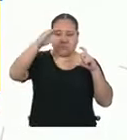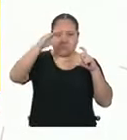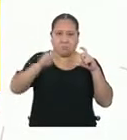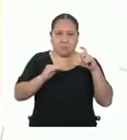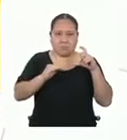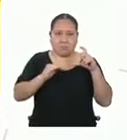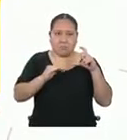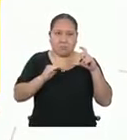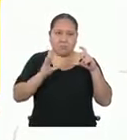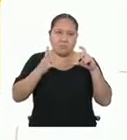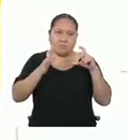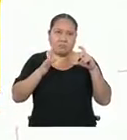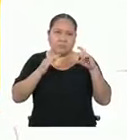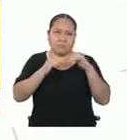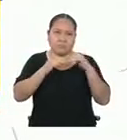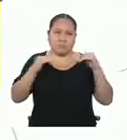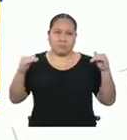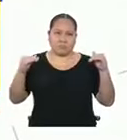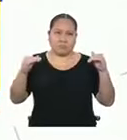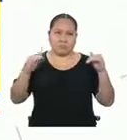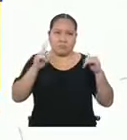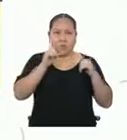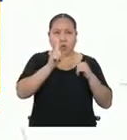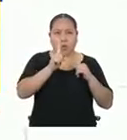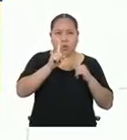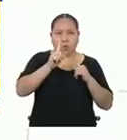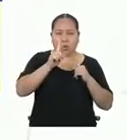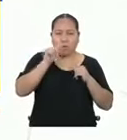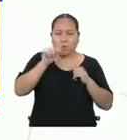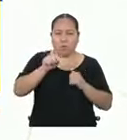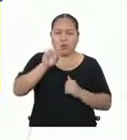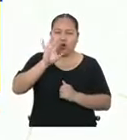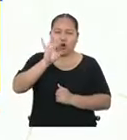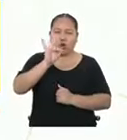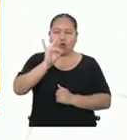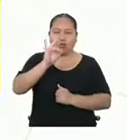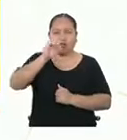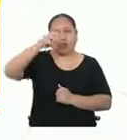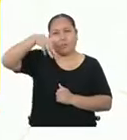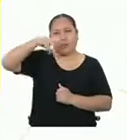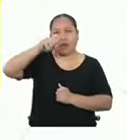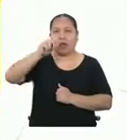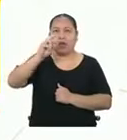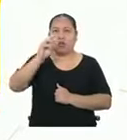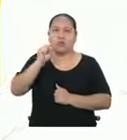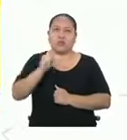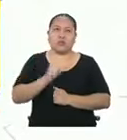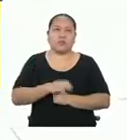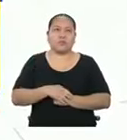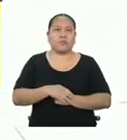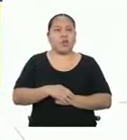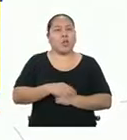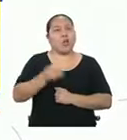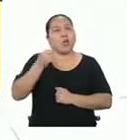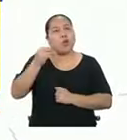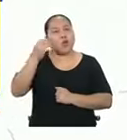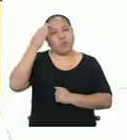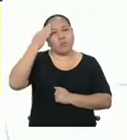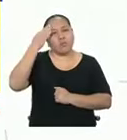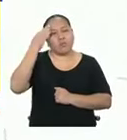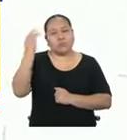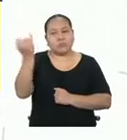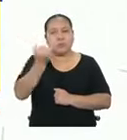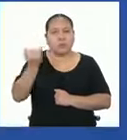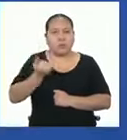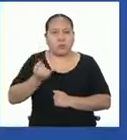debería haber una distancia de uno coma ocho metros. ¿Y cómo podrías hacer para dibujar